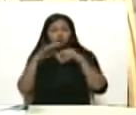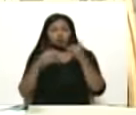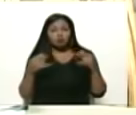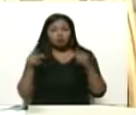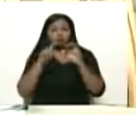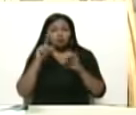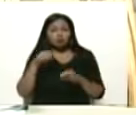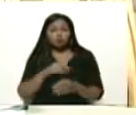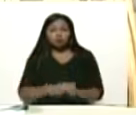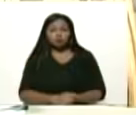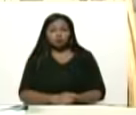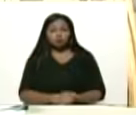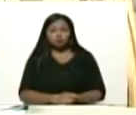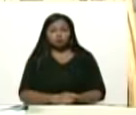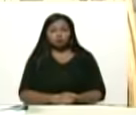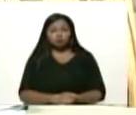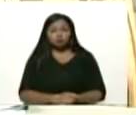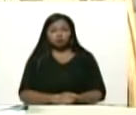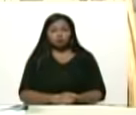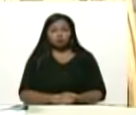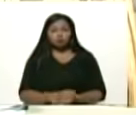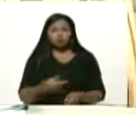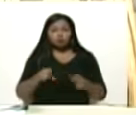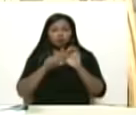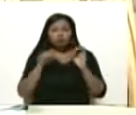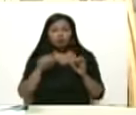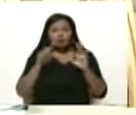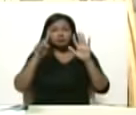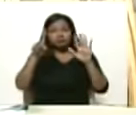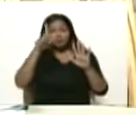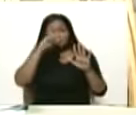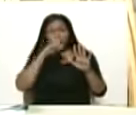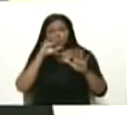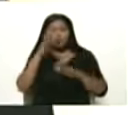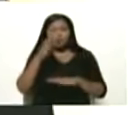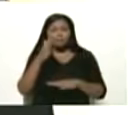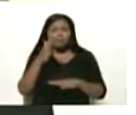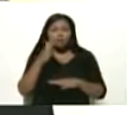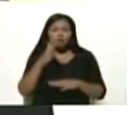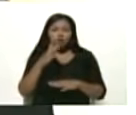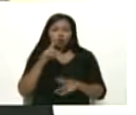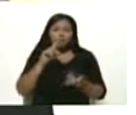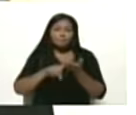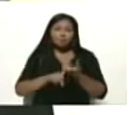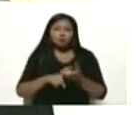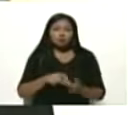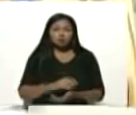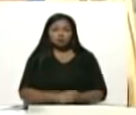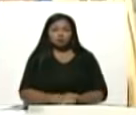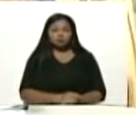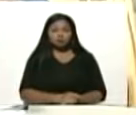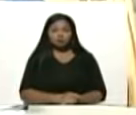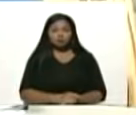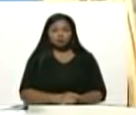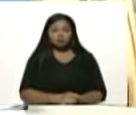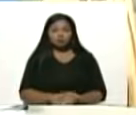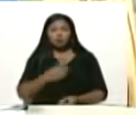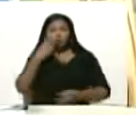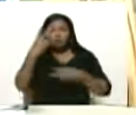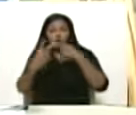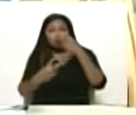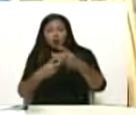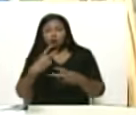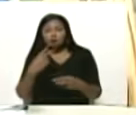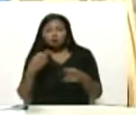en los ochenta y nueve años o hace seis años Silvia y nos hizo recorrer unos